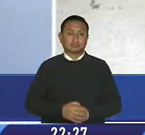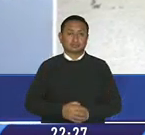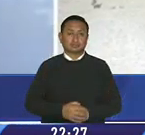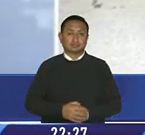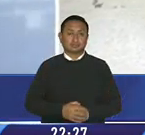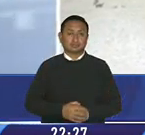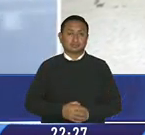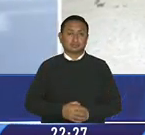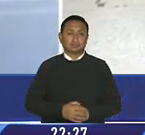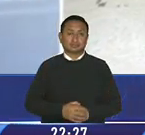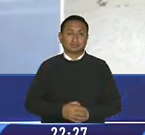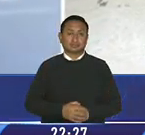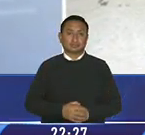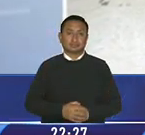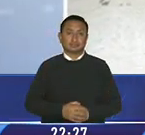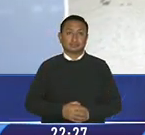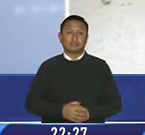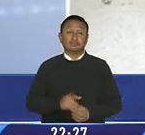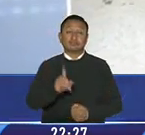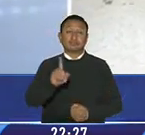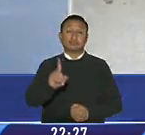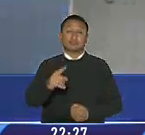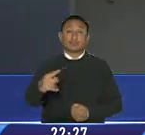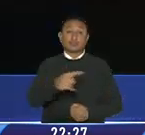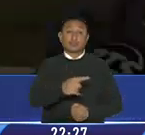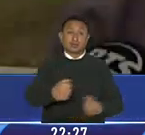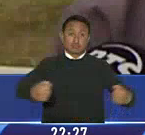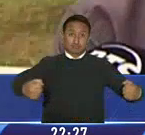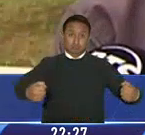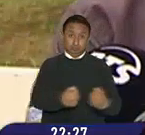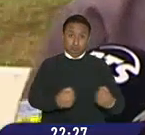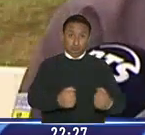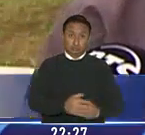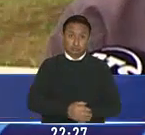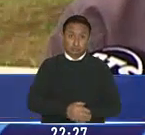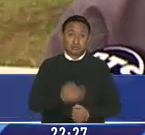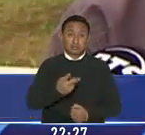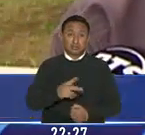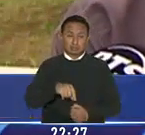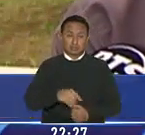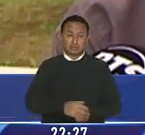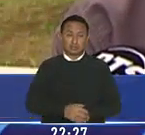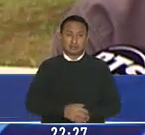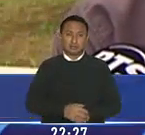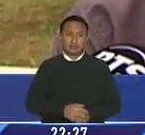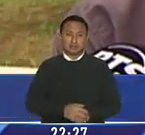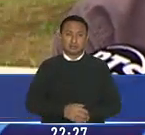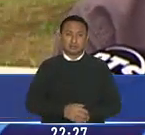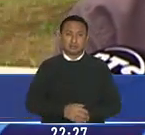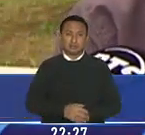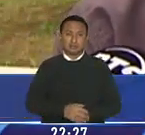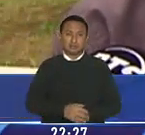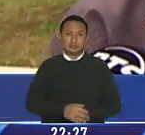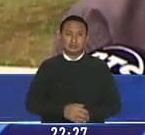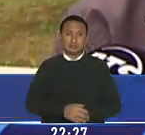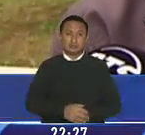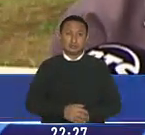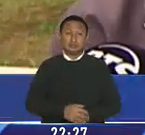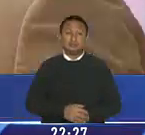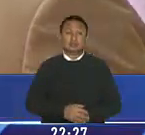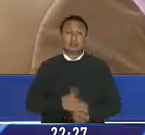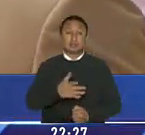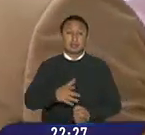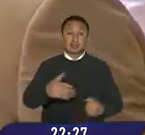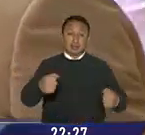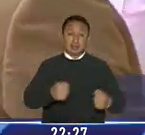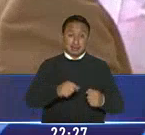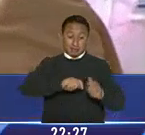una llave maestra que se le llama y también se pudo ubicar una cizalla de color azul